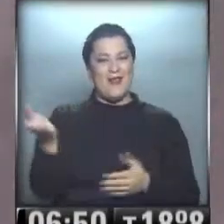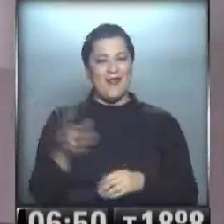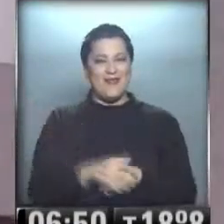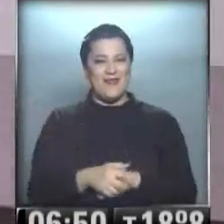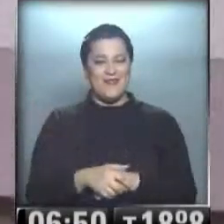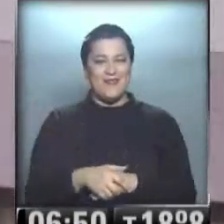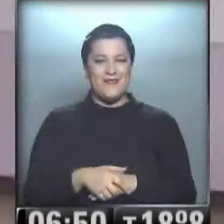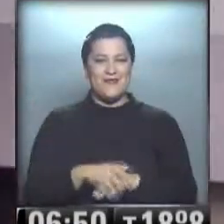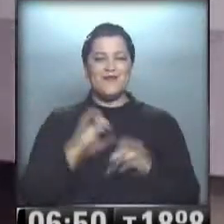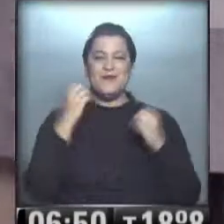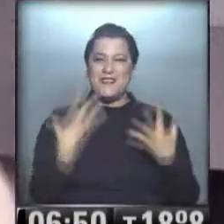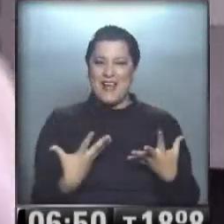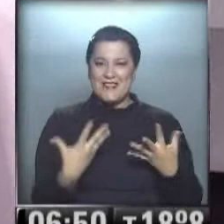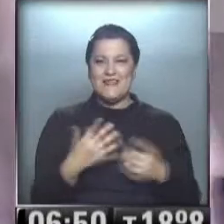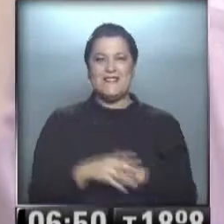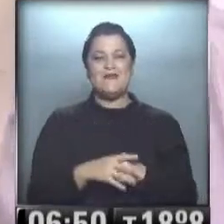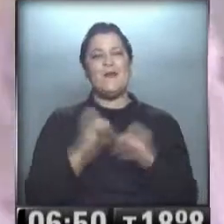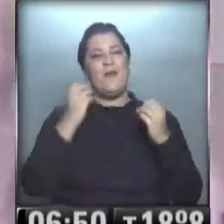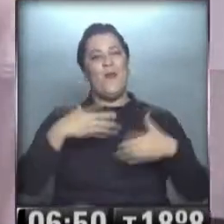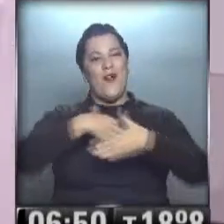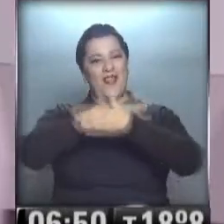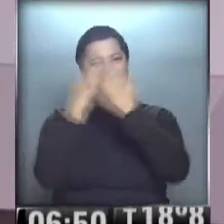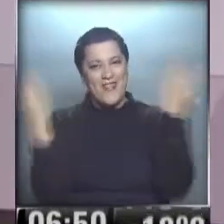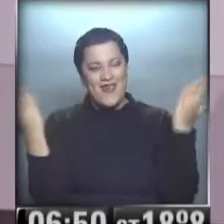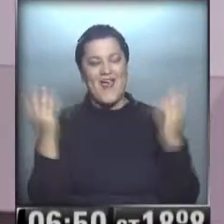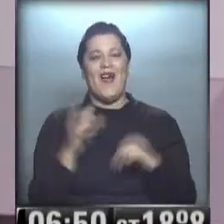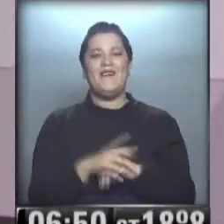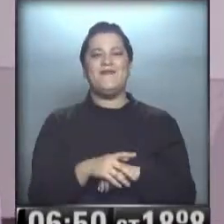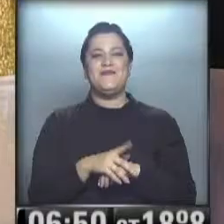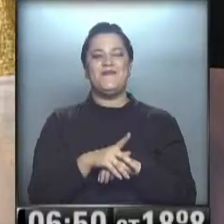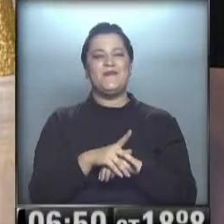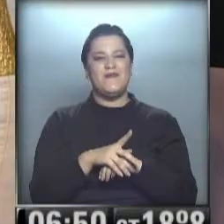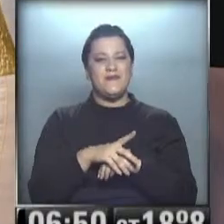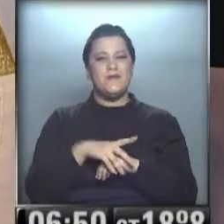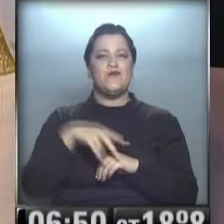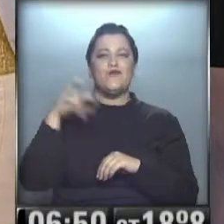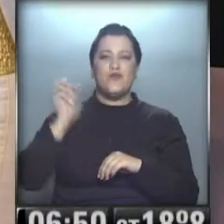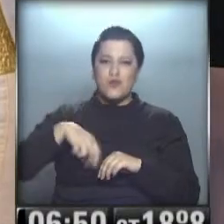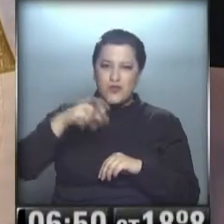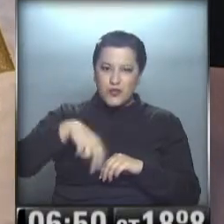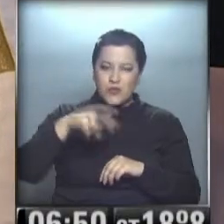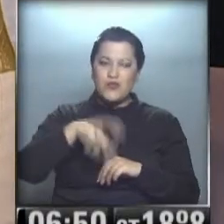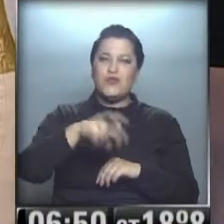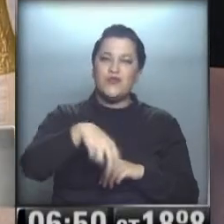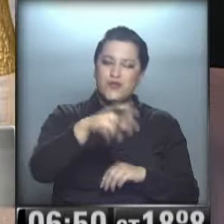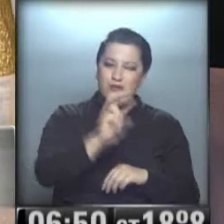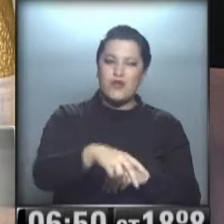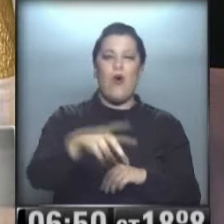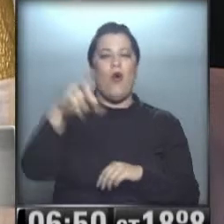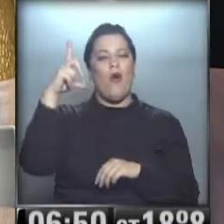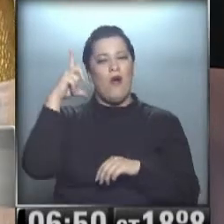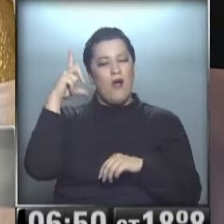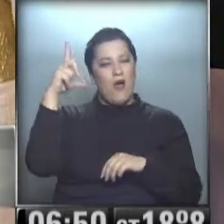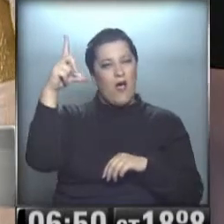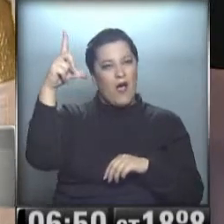tal? Hola, mi amor. Buen día. Hizo un gran camino, un camino largo. Llegó hasta aquí y